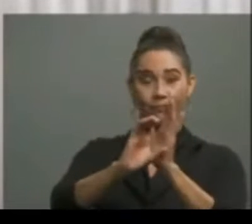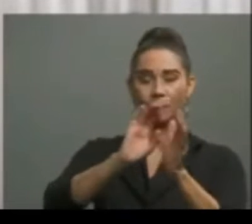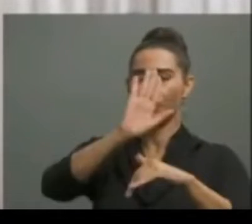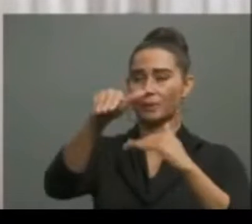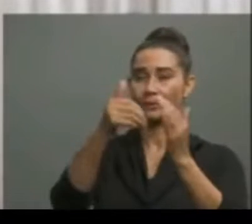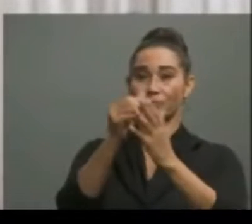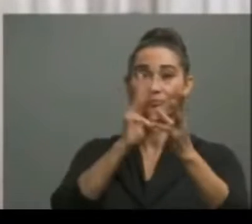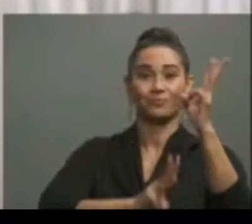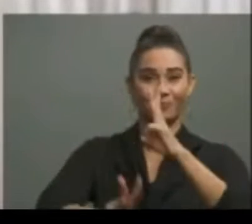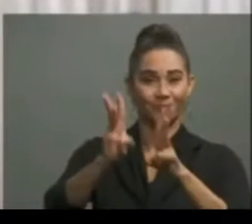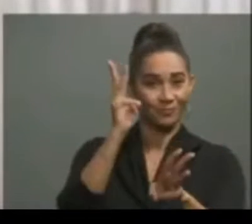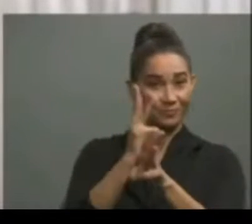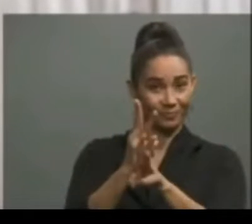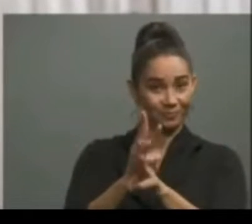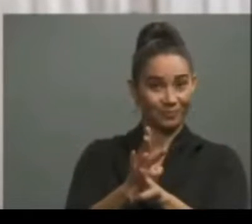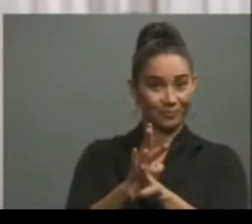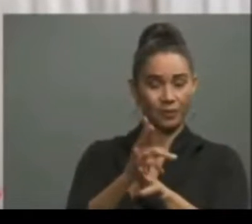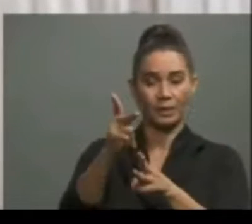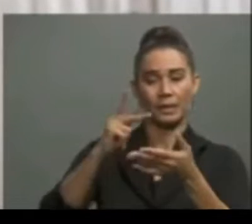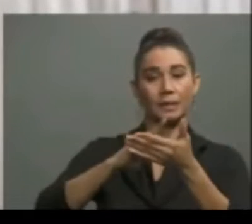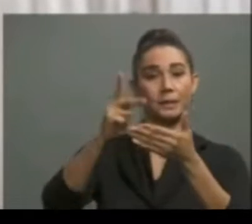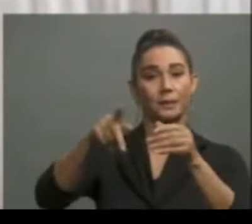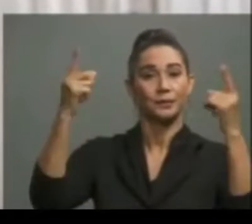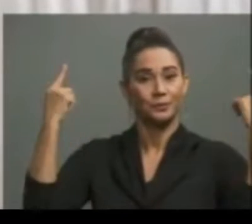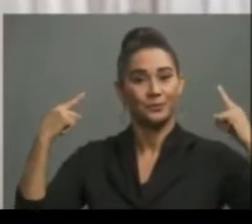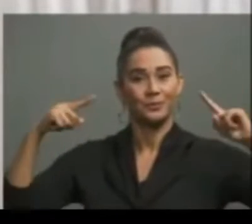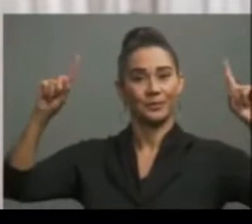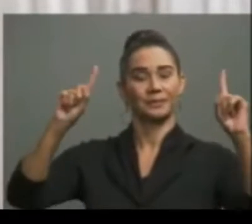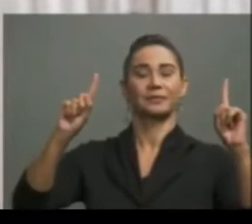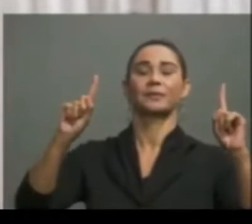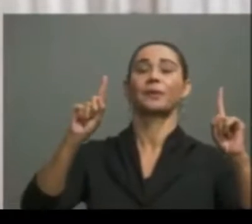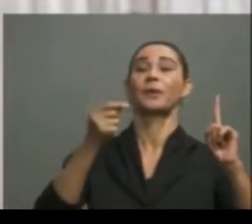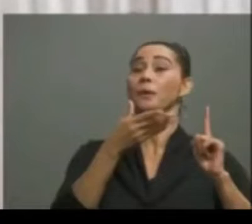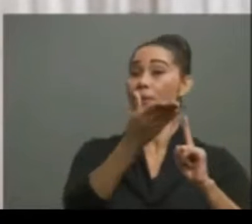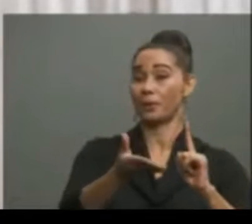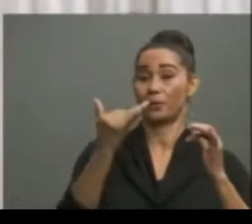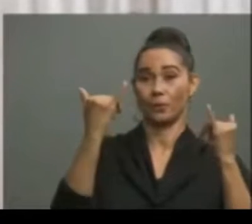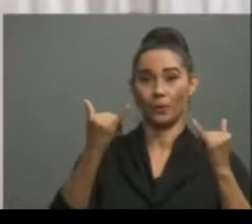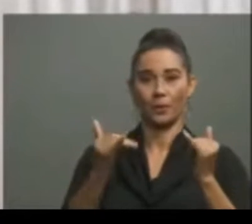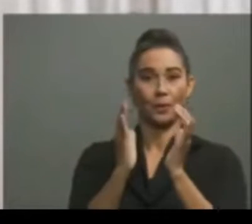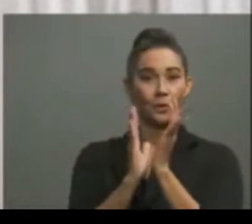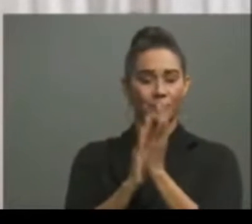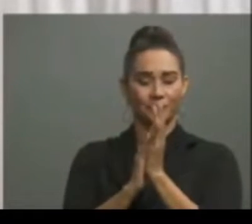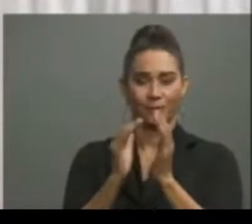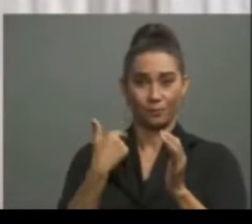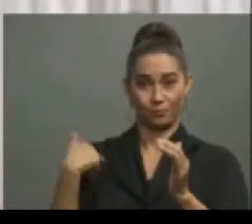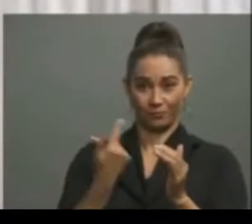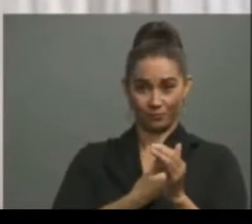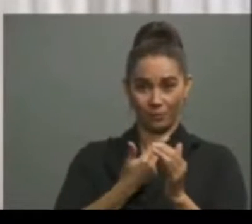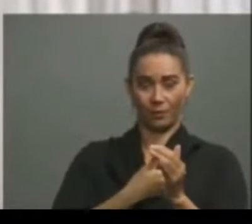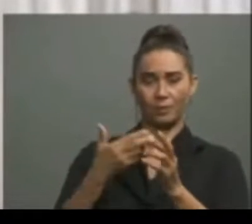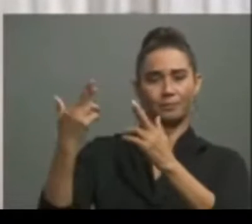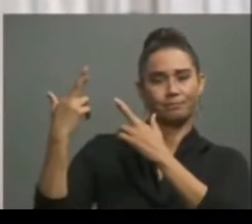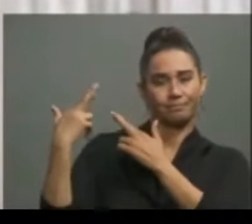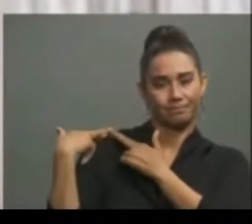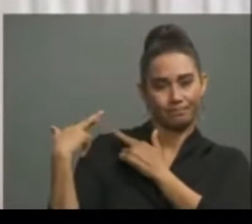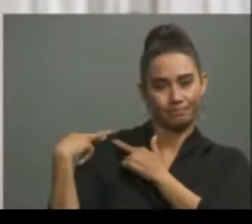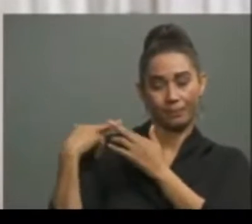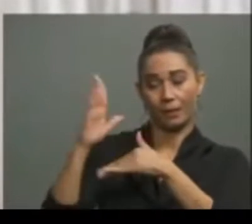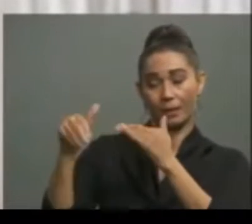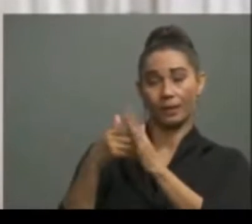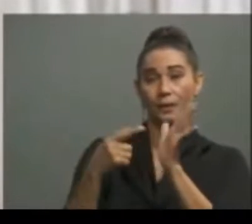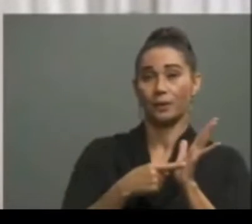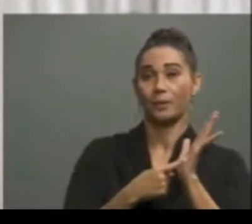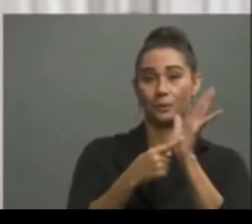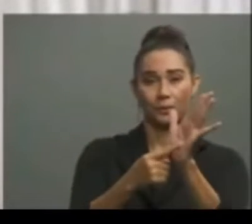mundo. Este plan ha sido todo un éxito y por ello debemos felicitarnos por la responsabilidad que hemos mostrado